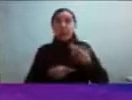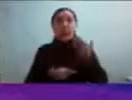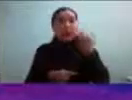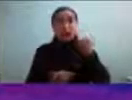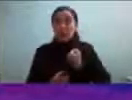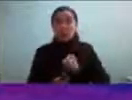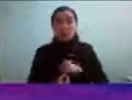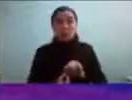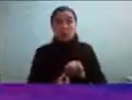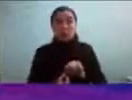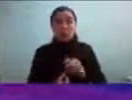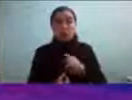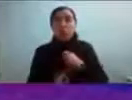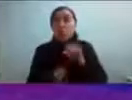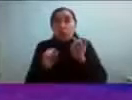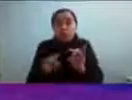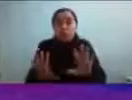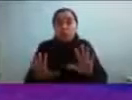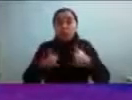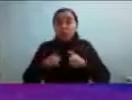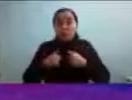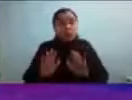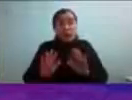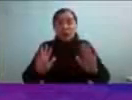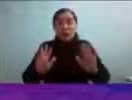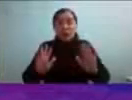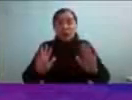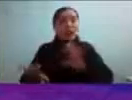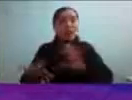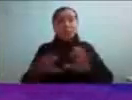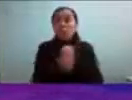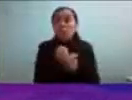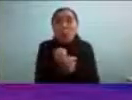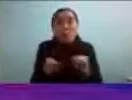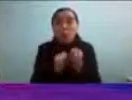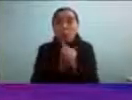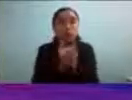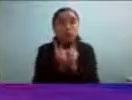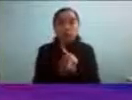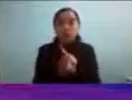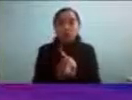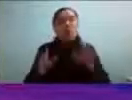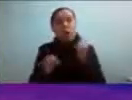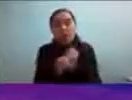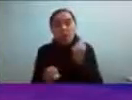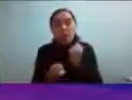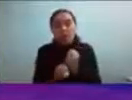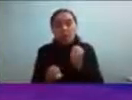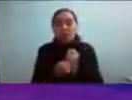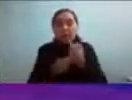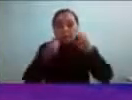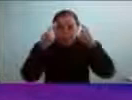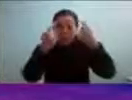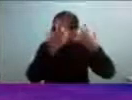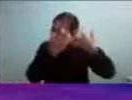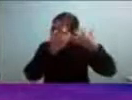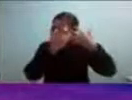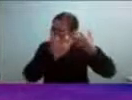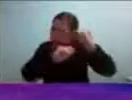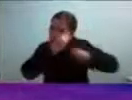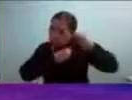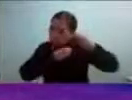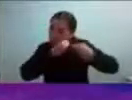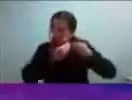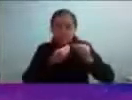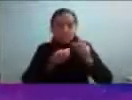como yo soy así o sea hay cosas que en realidad no puedo transformar por mucho trabajo interior y camino de desarrollo personal hay